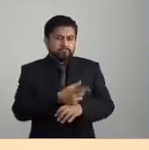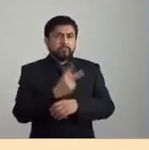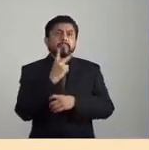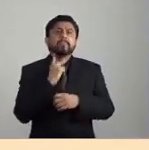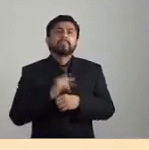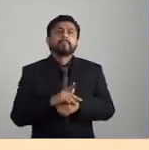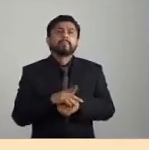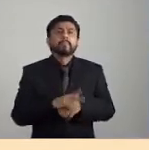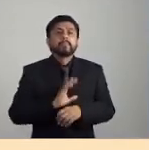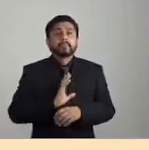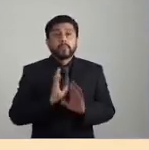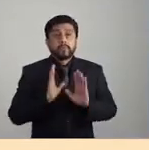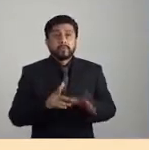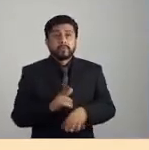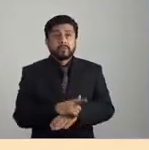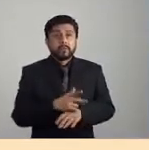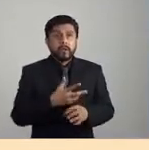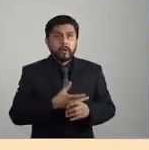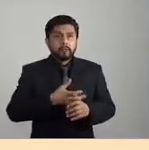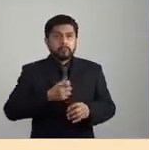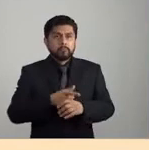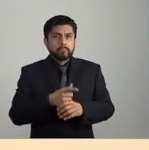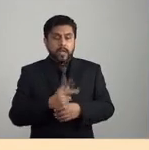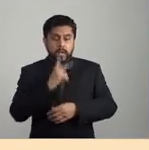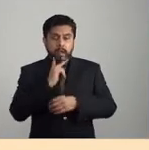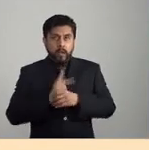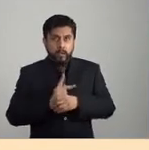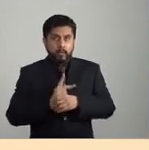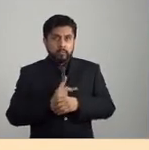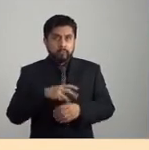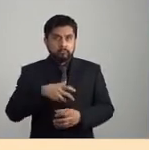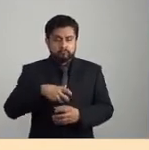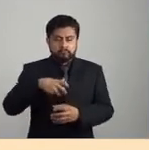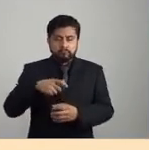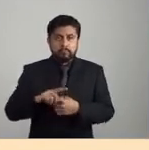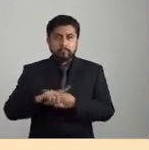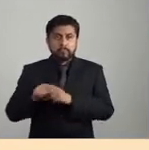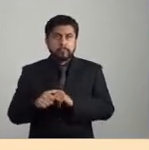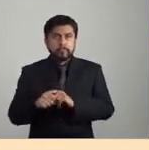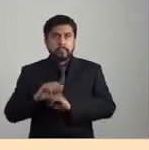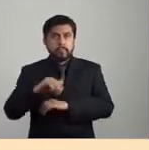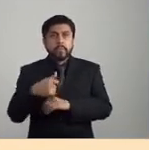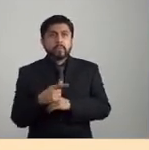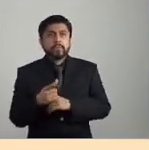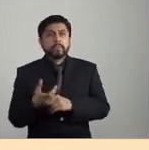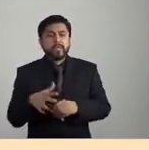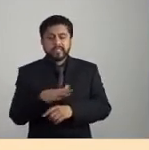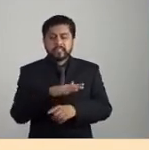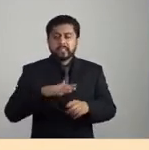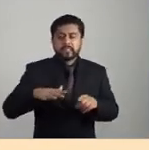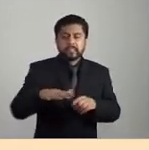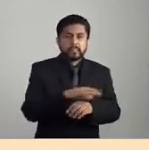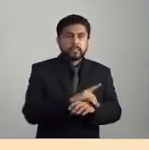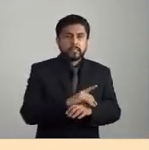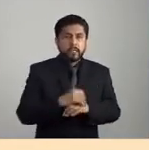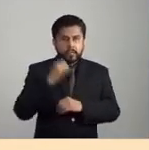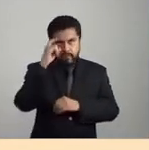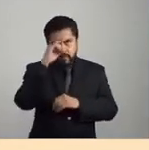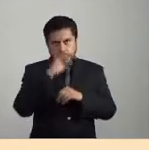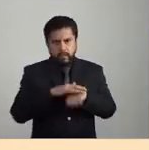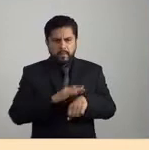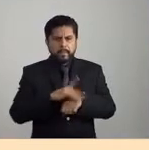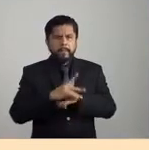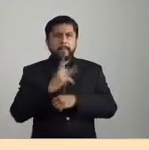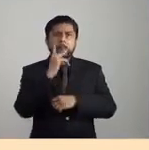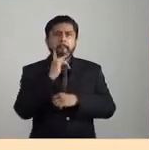o explotados los yacimientos de mayor superficie, con calidades más mejores del